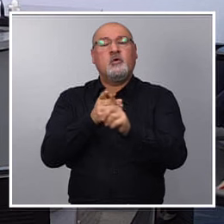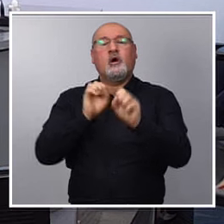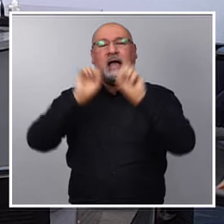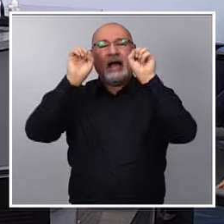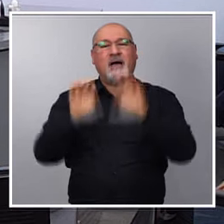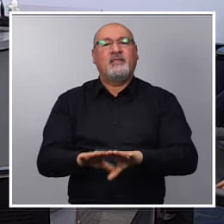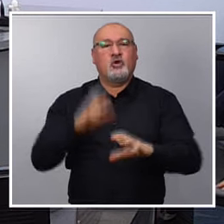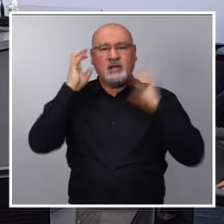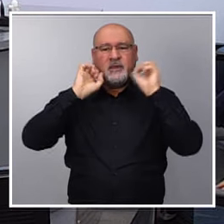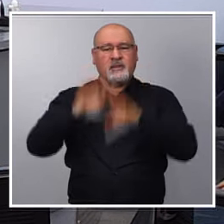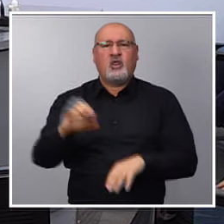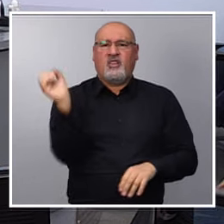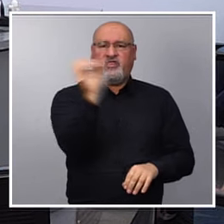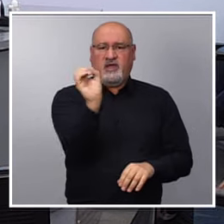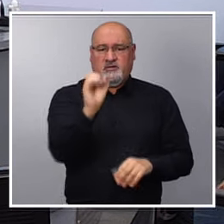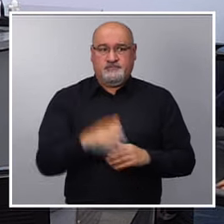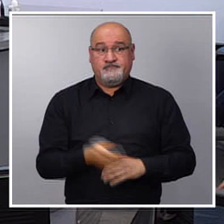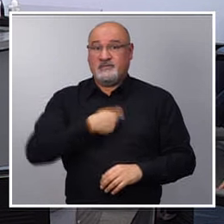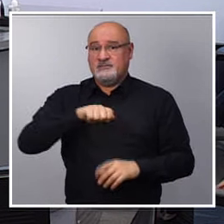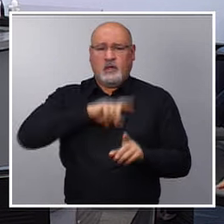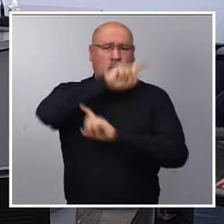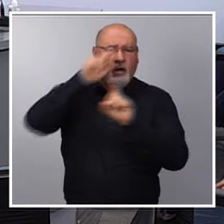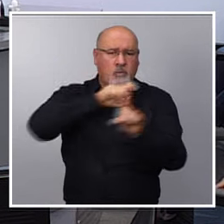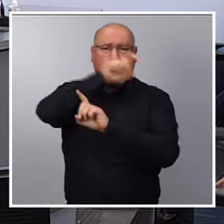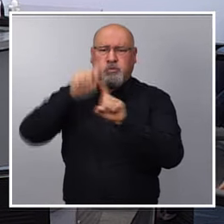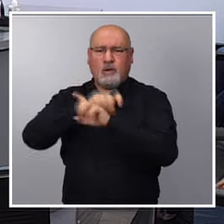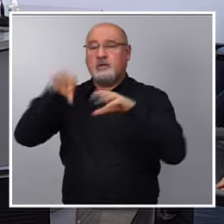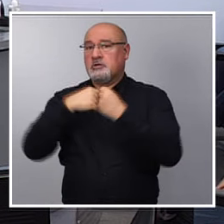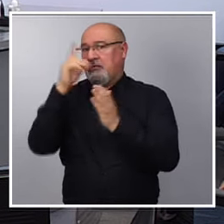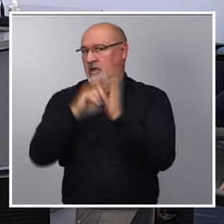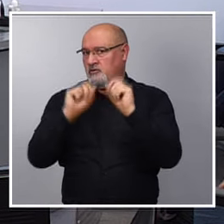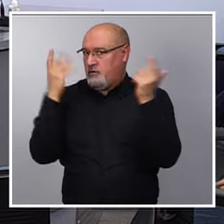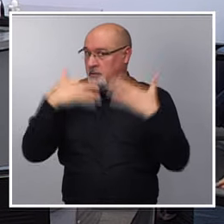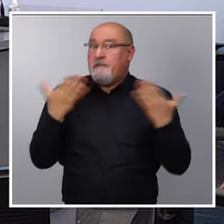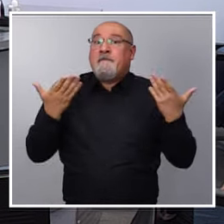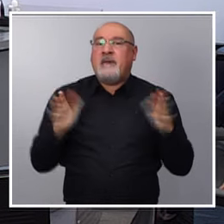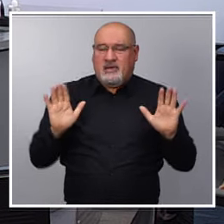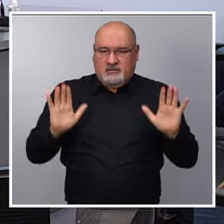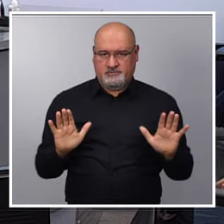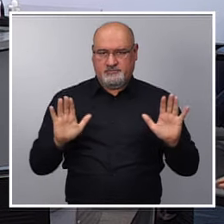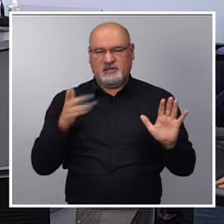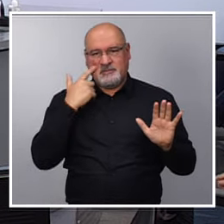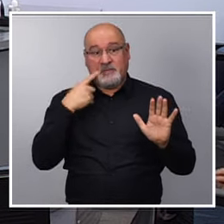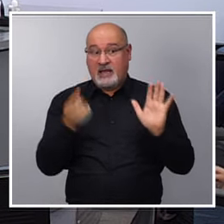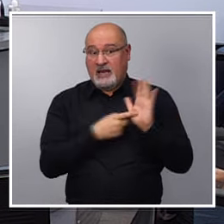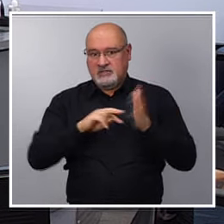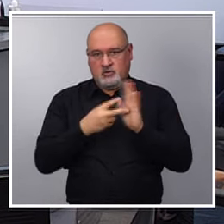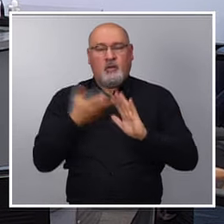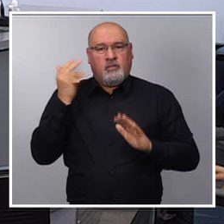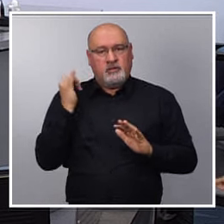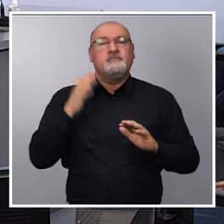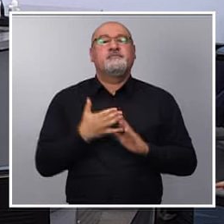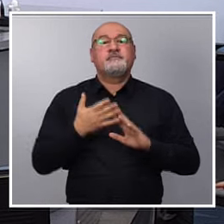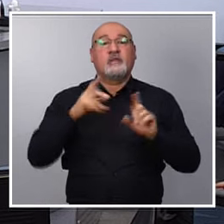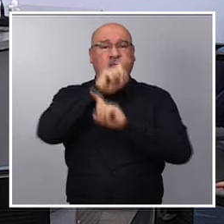nuestro país aproximadamente cada año, aunque no tenemos datos oficiales y precisamente esta ley viene a resolver esa cuestión, se abandonan